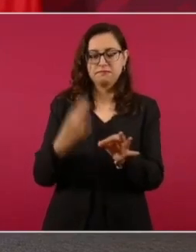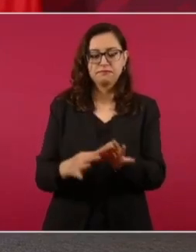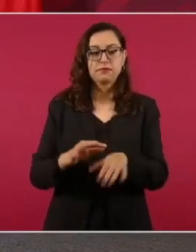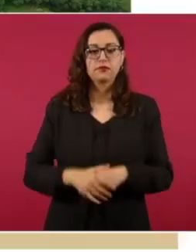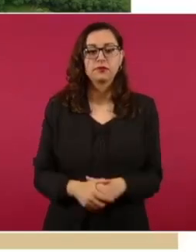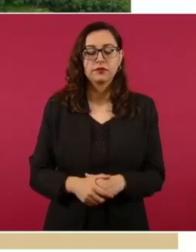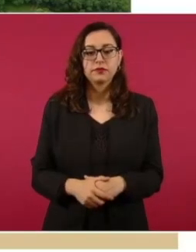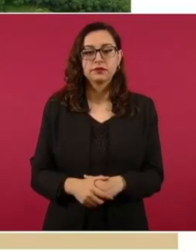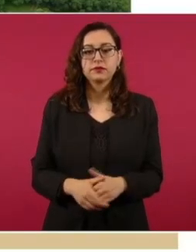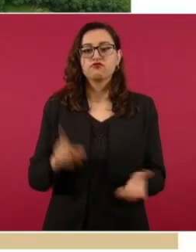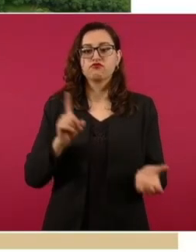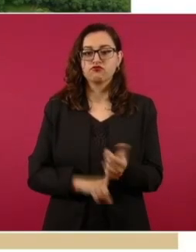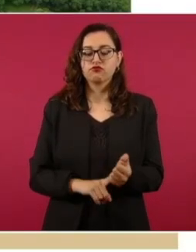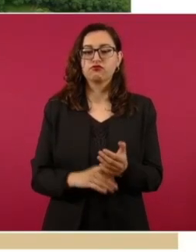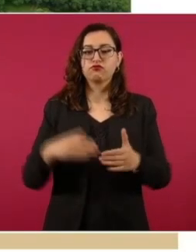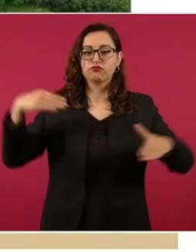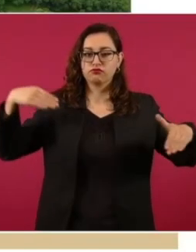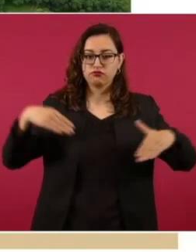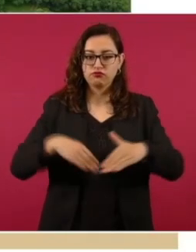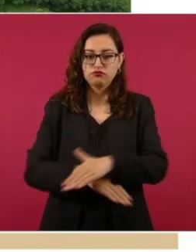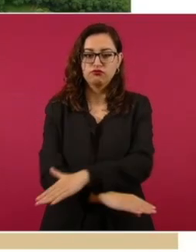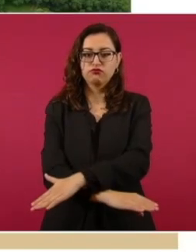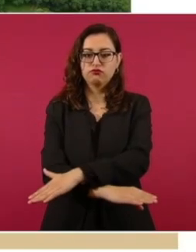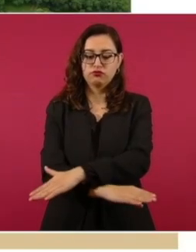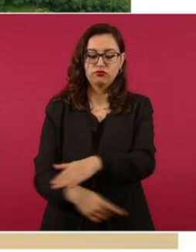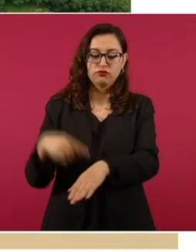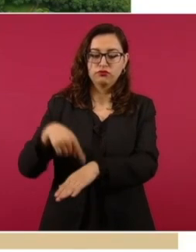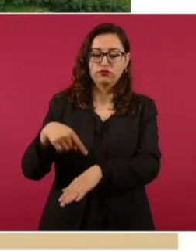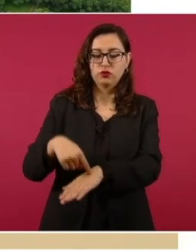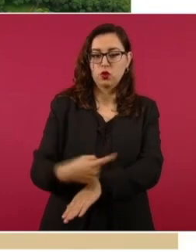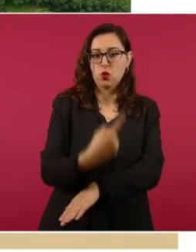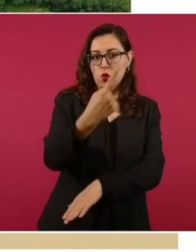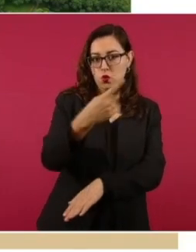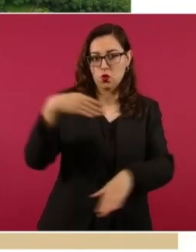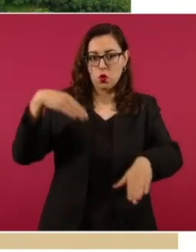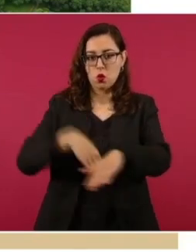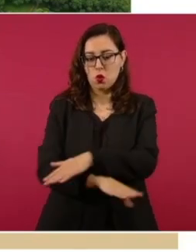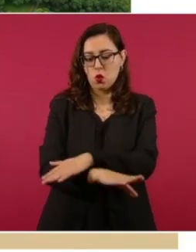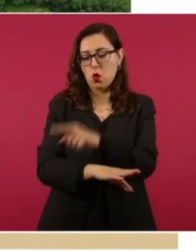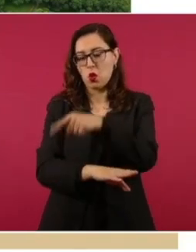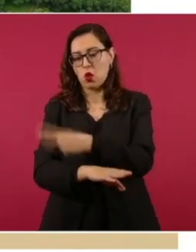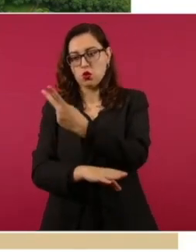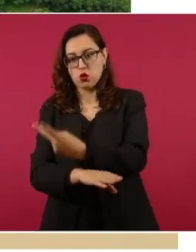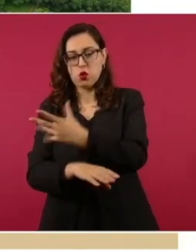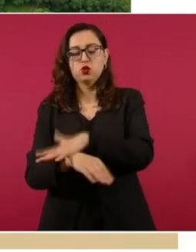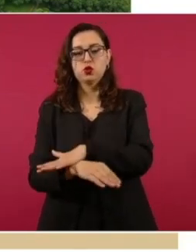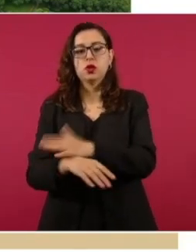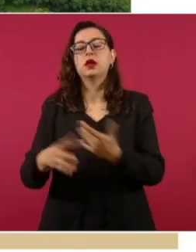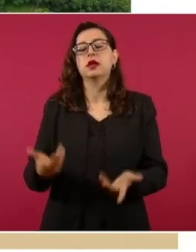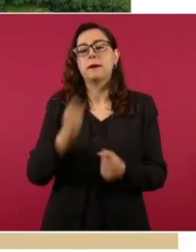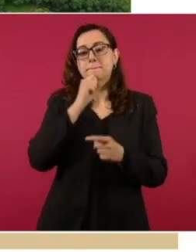Incluye dos entronques a desnivel, Palomares 1 y Palomares 2, un paseo superior ferroviario denominado La Esperanza,